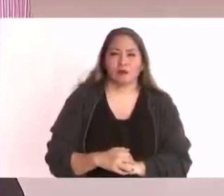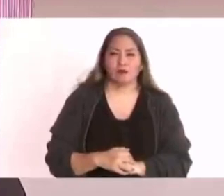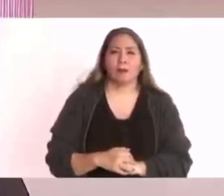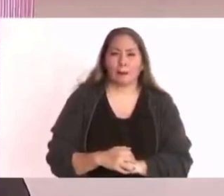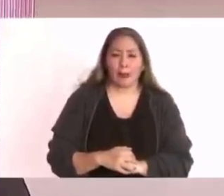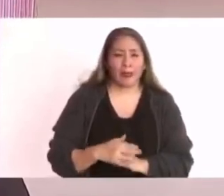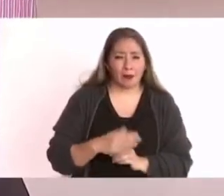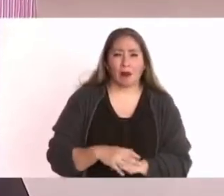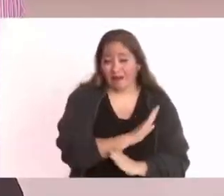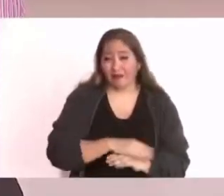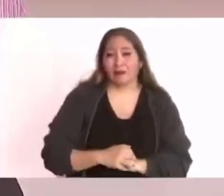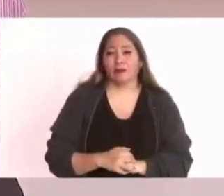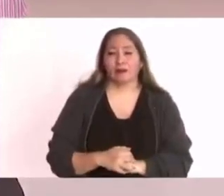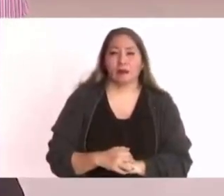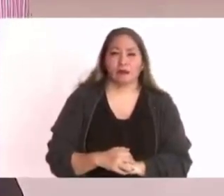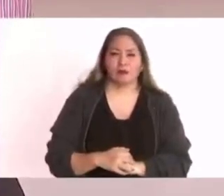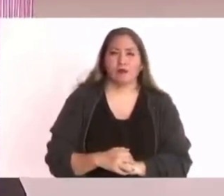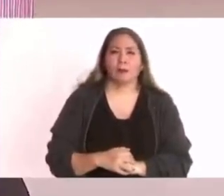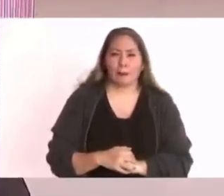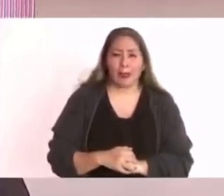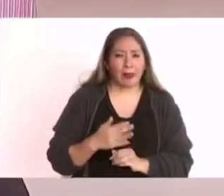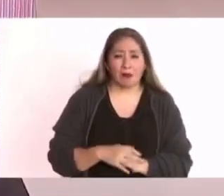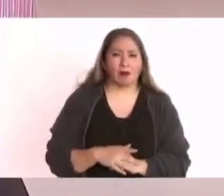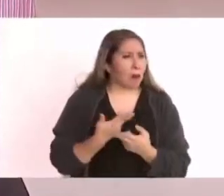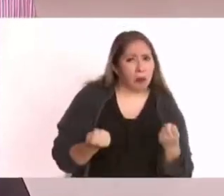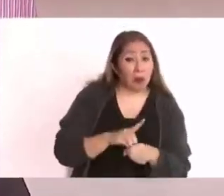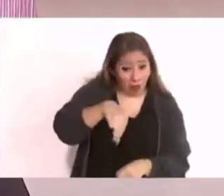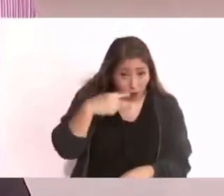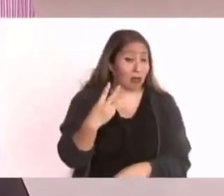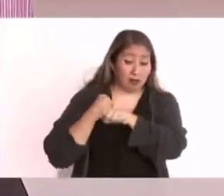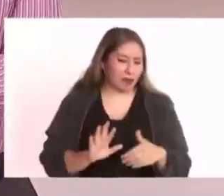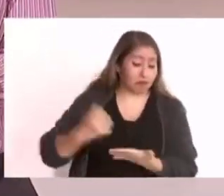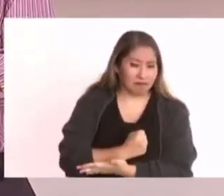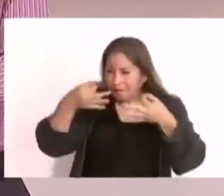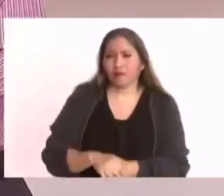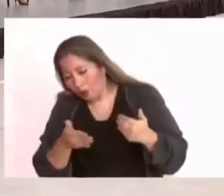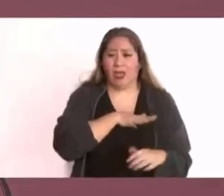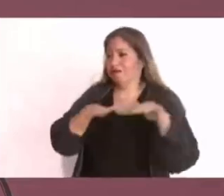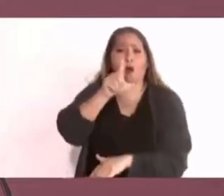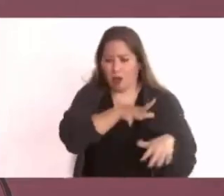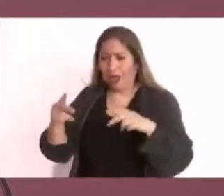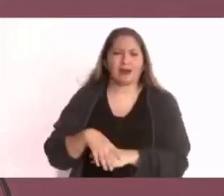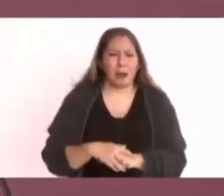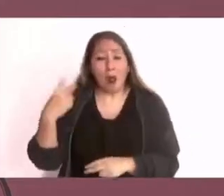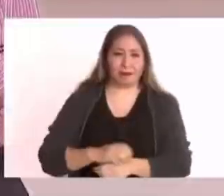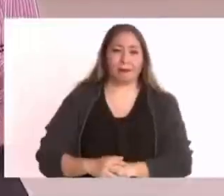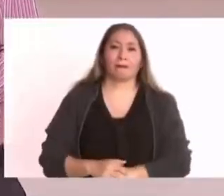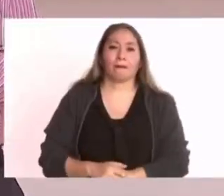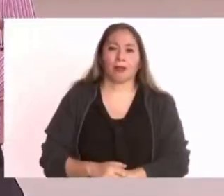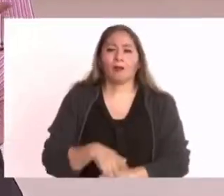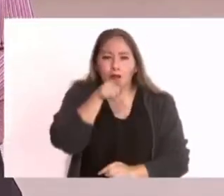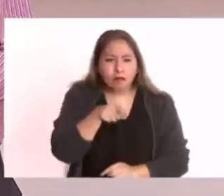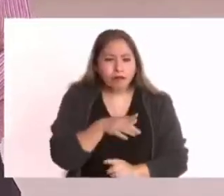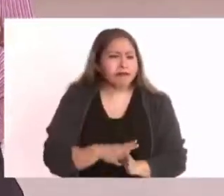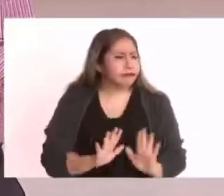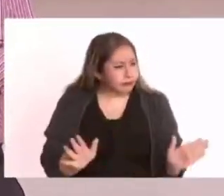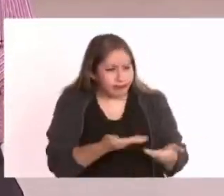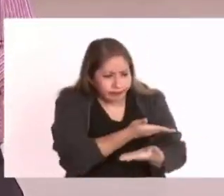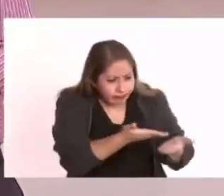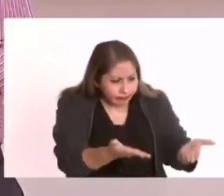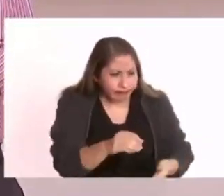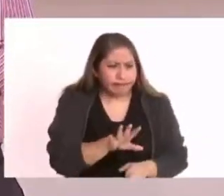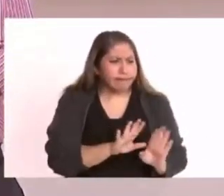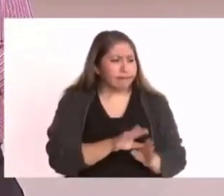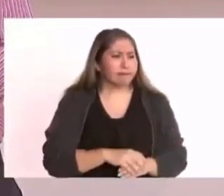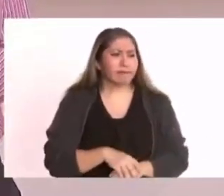Nunca ha habido democracia en México. Nunca ha habido democracia en México. Una eternidad más tarde. Entonces estamos obligados